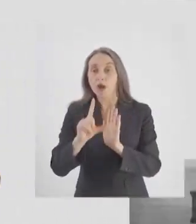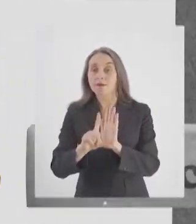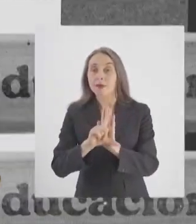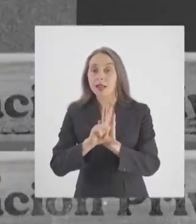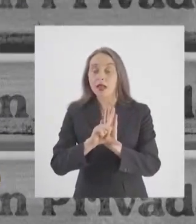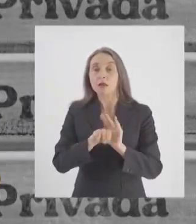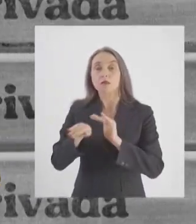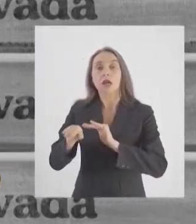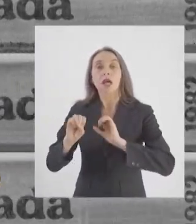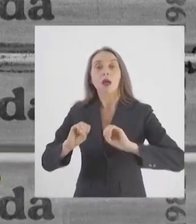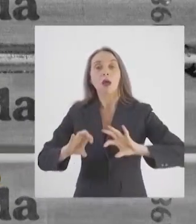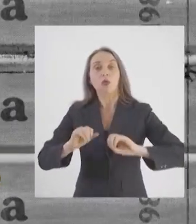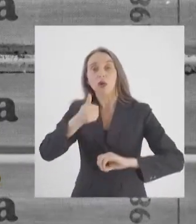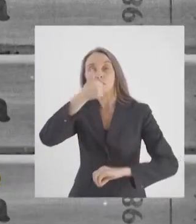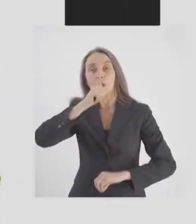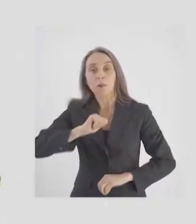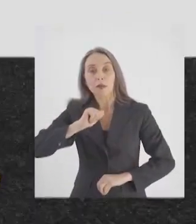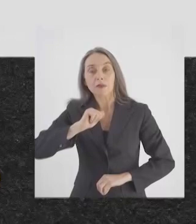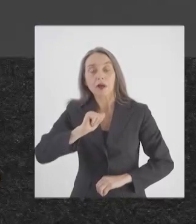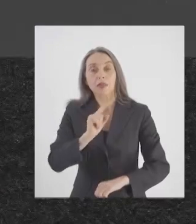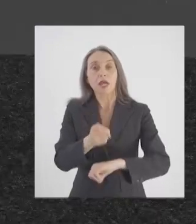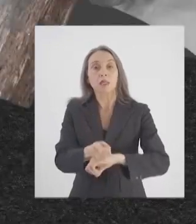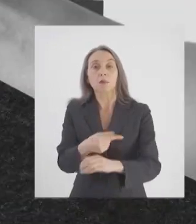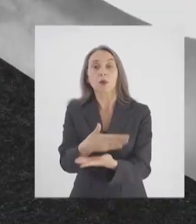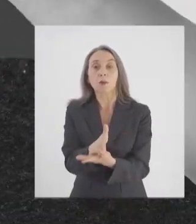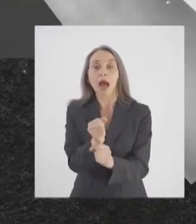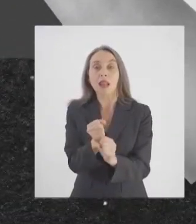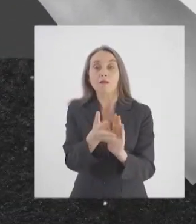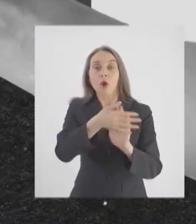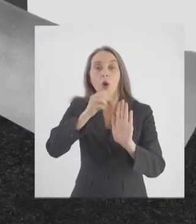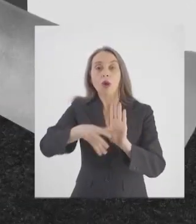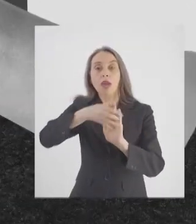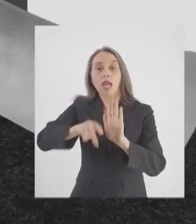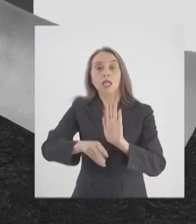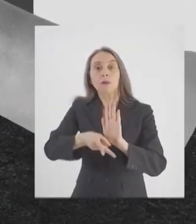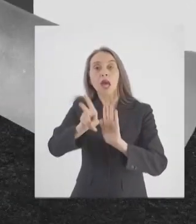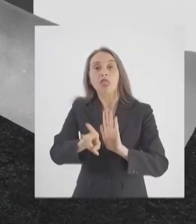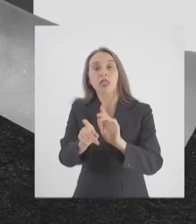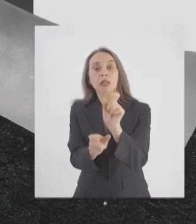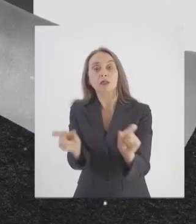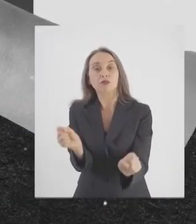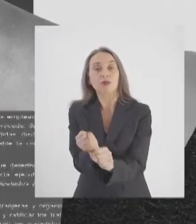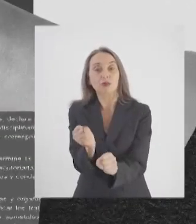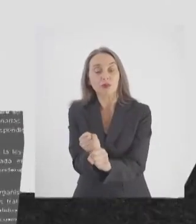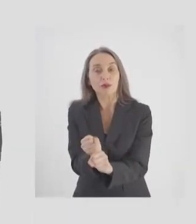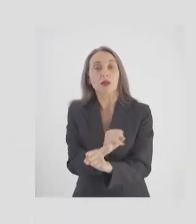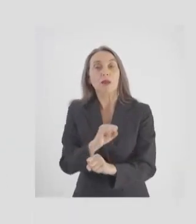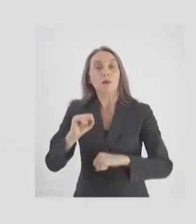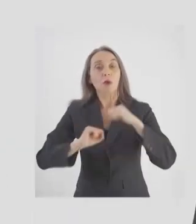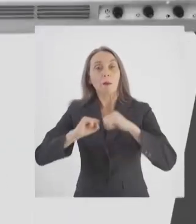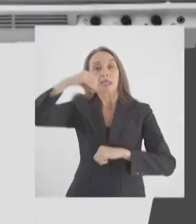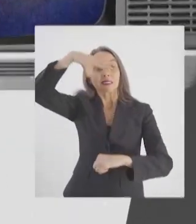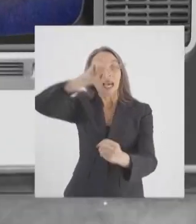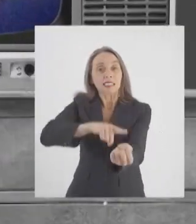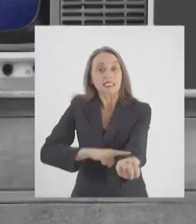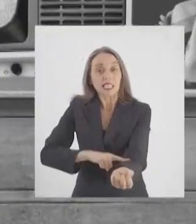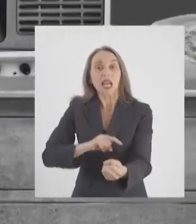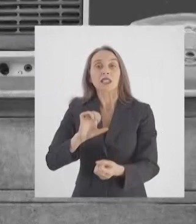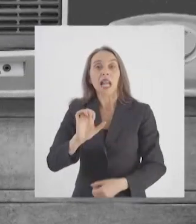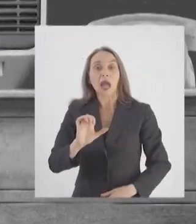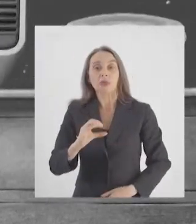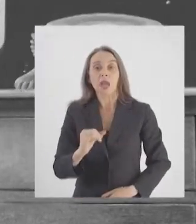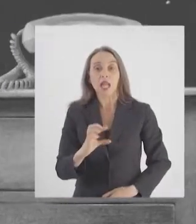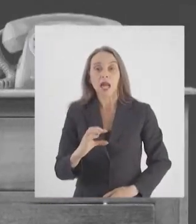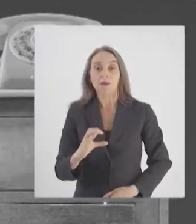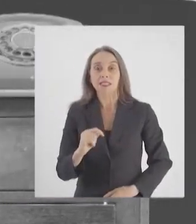Aguas y una ley para privilegiar la educación privada, imponer el plan laboral para eliminar derechos a los trabajadores y luego privatizar Chilectra,